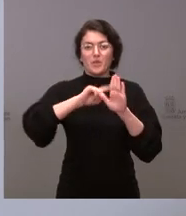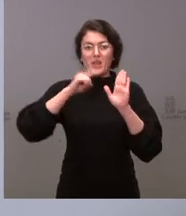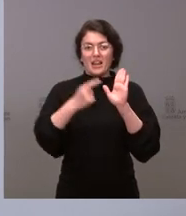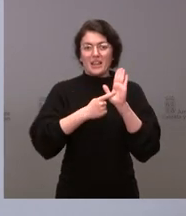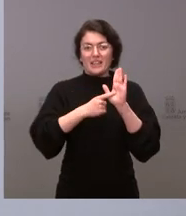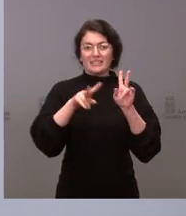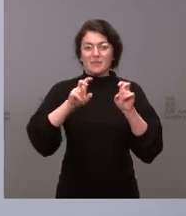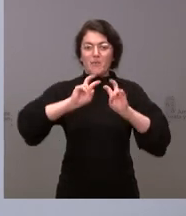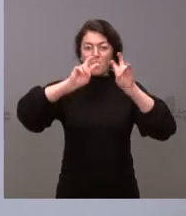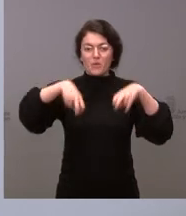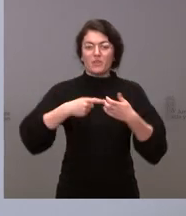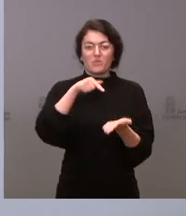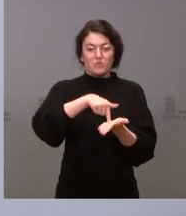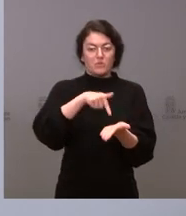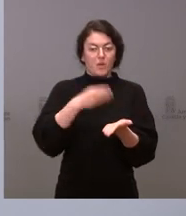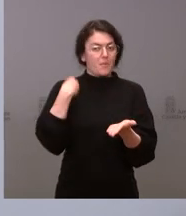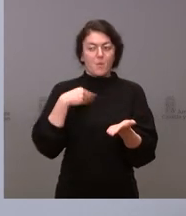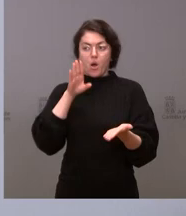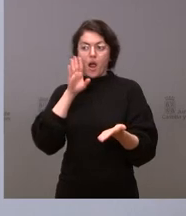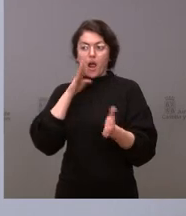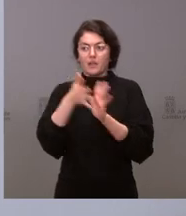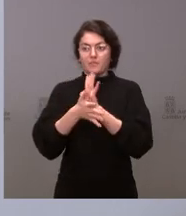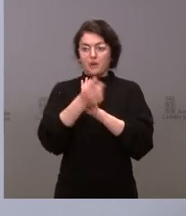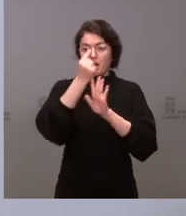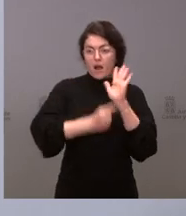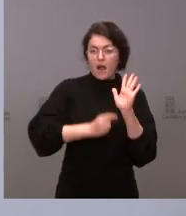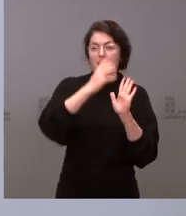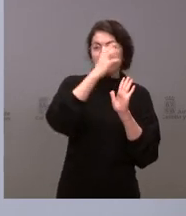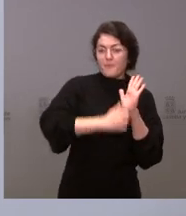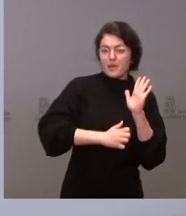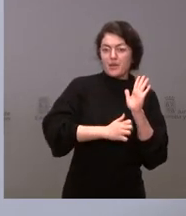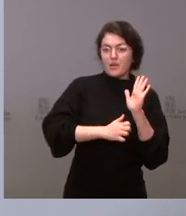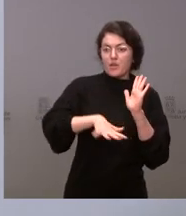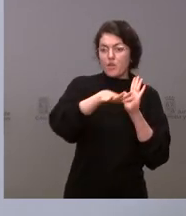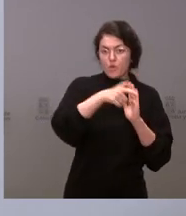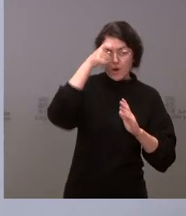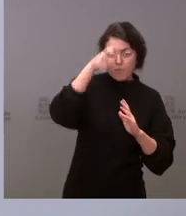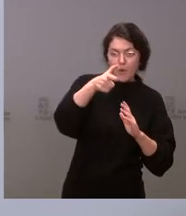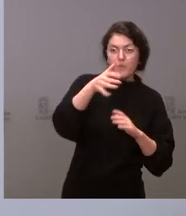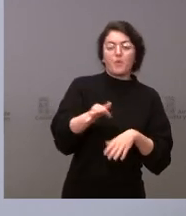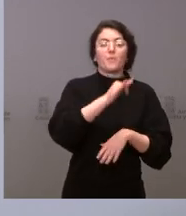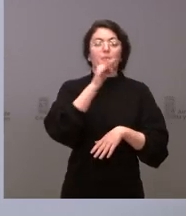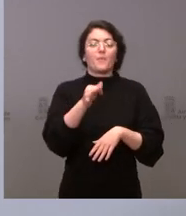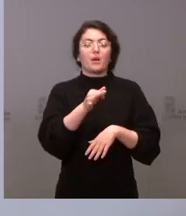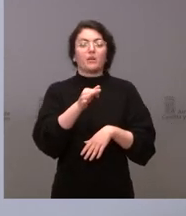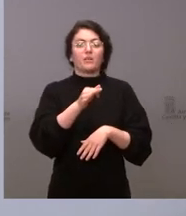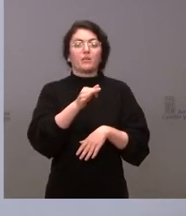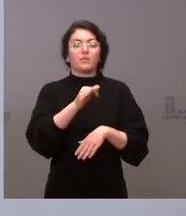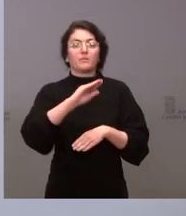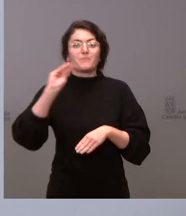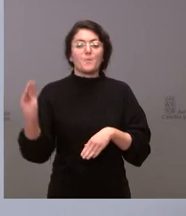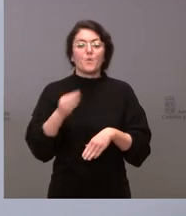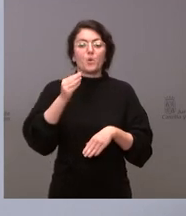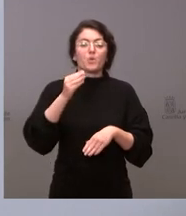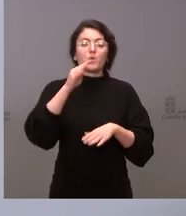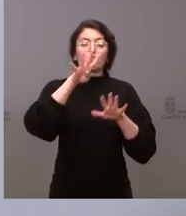concreción todo esto que estamos hablando, las deducciones del medio rural, en fin, la bonificación del 95% de las tasas